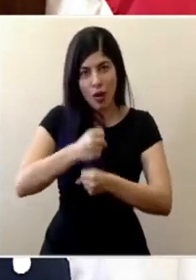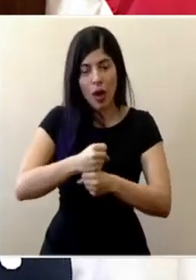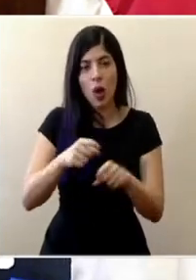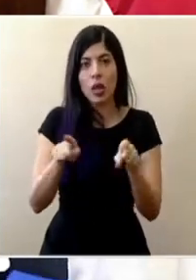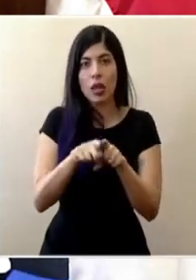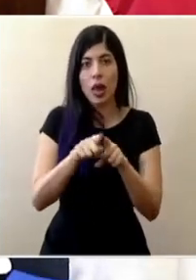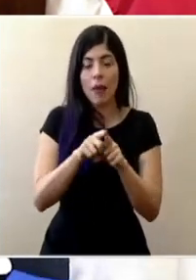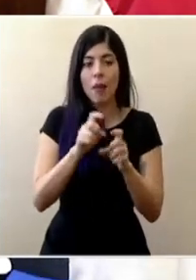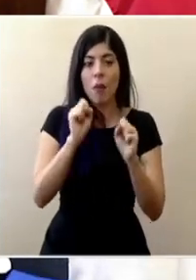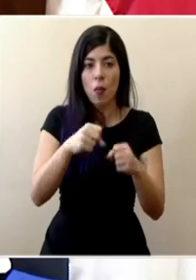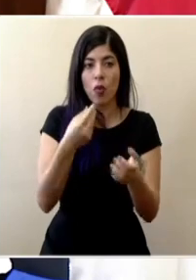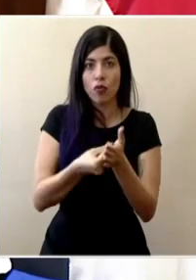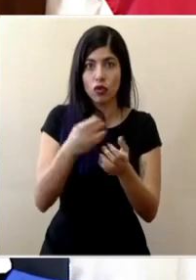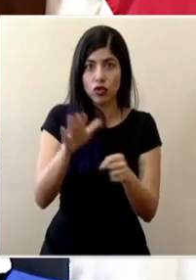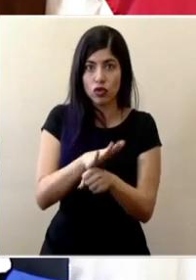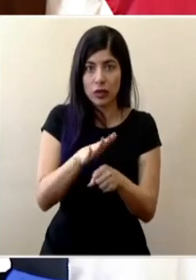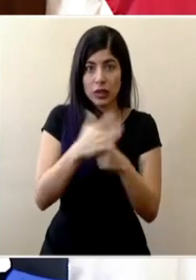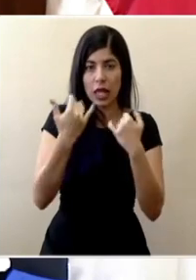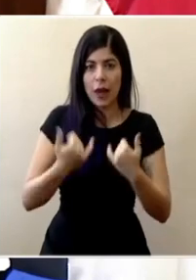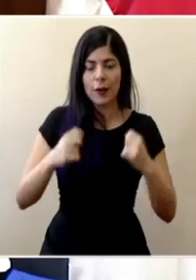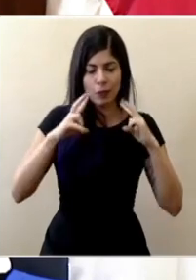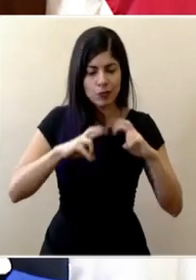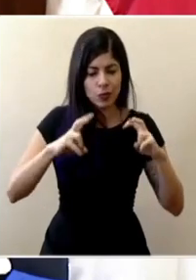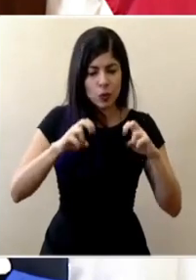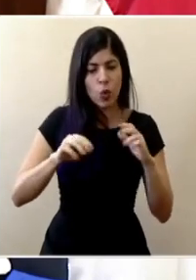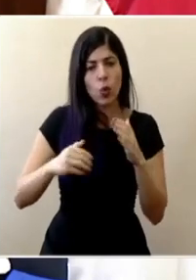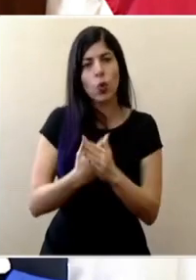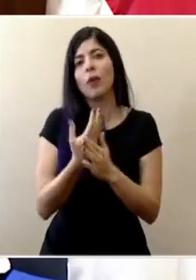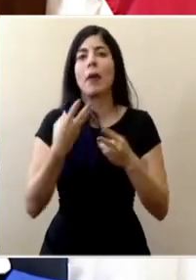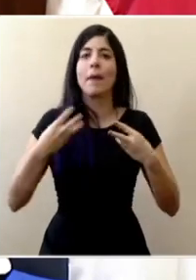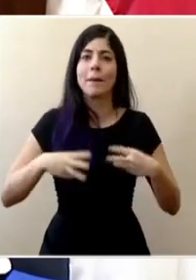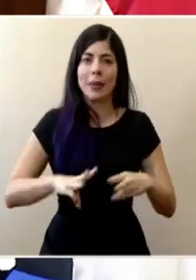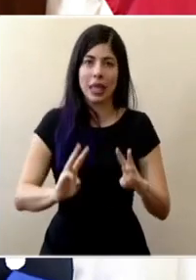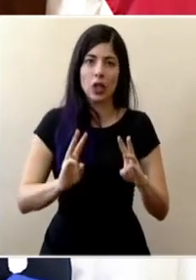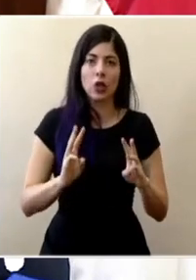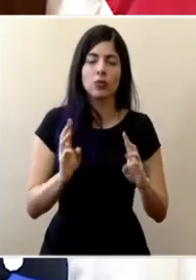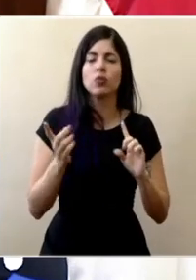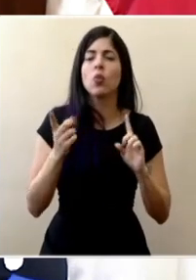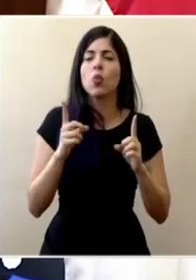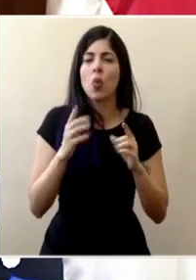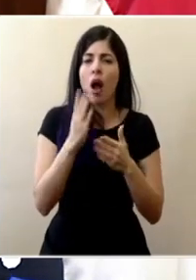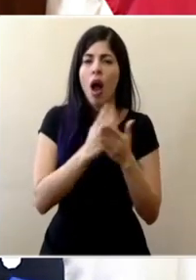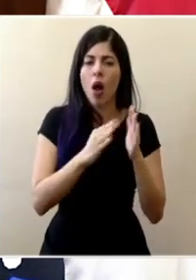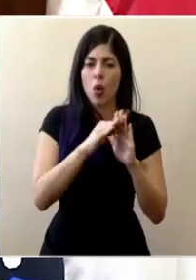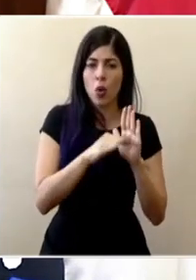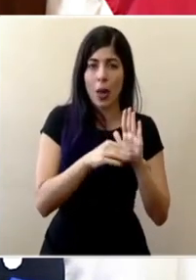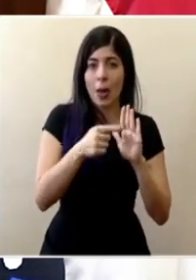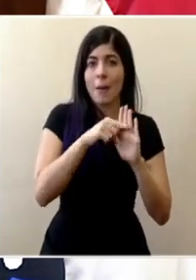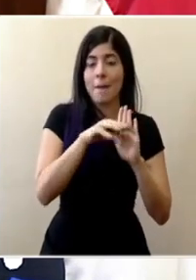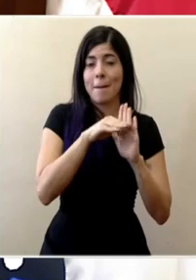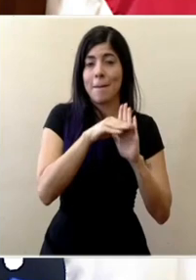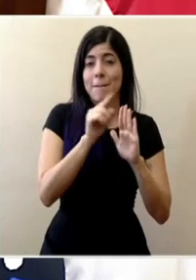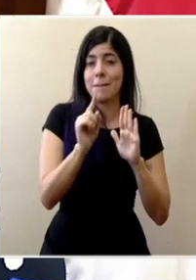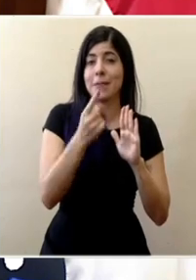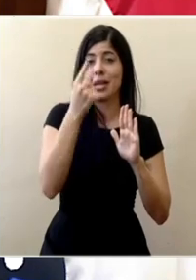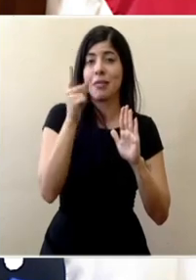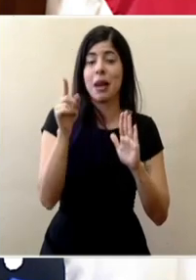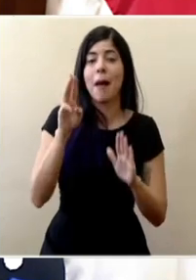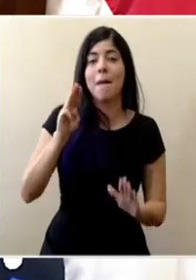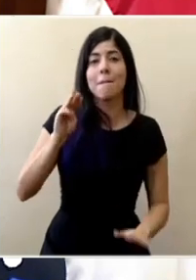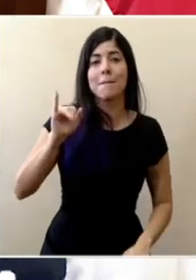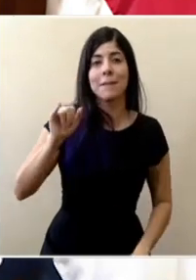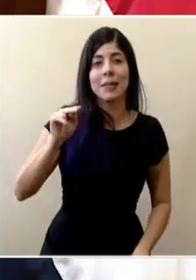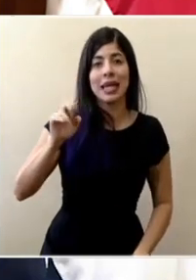garantizar mayor liquidez, estamos analizando nuevas medidas, entre ellas, una primera que en la cual el